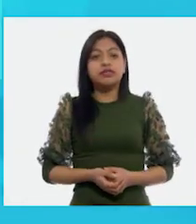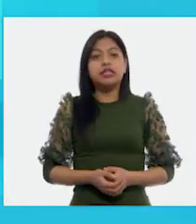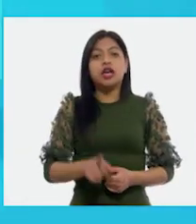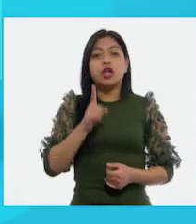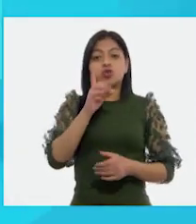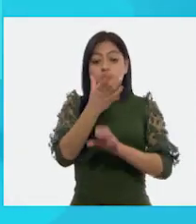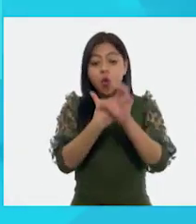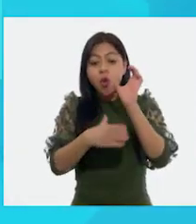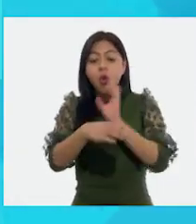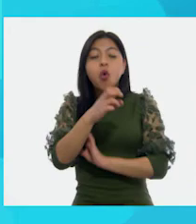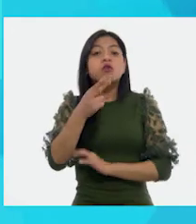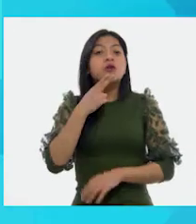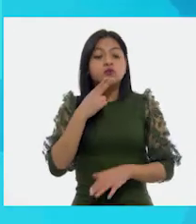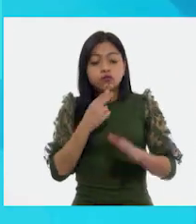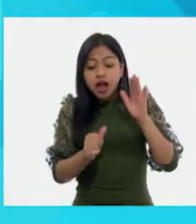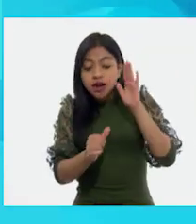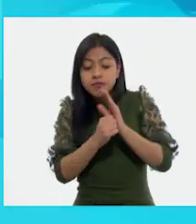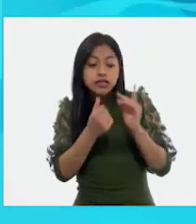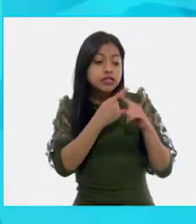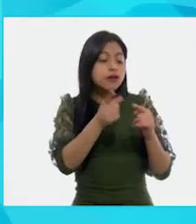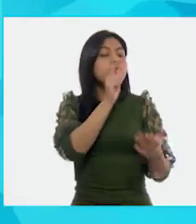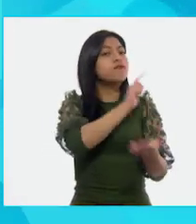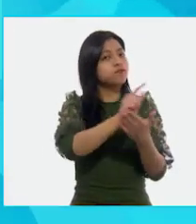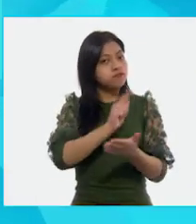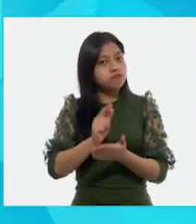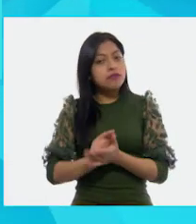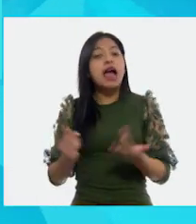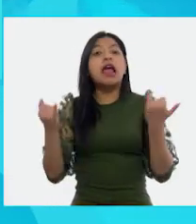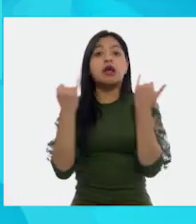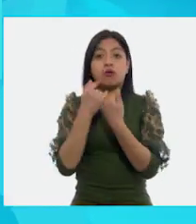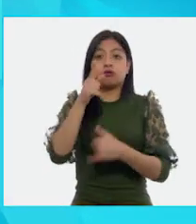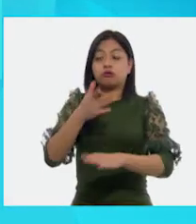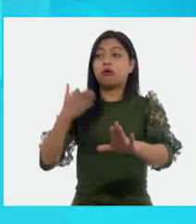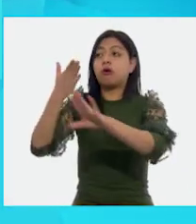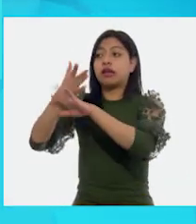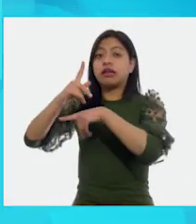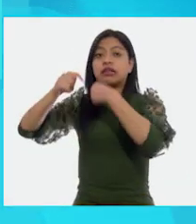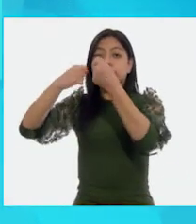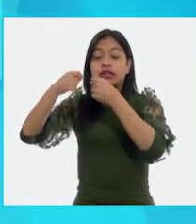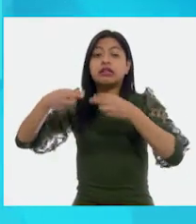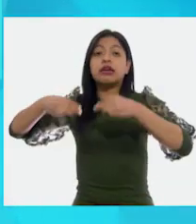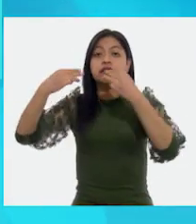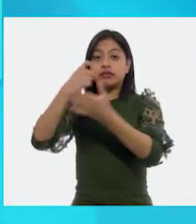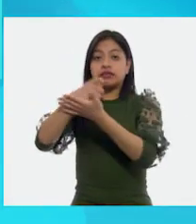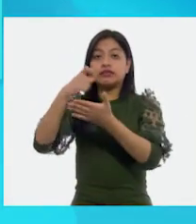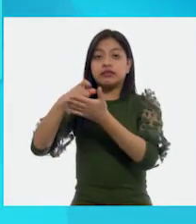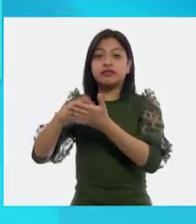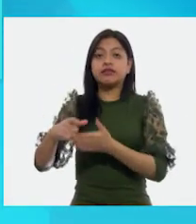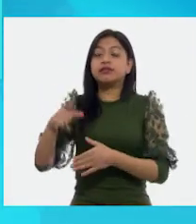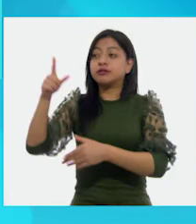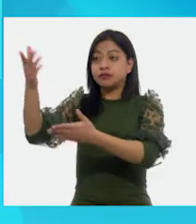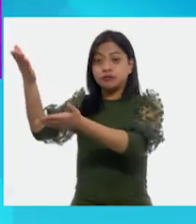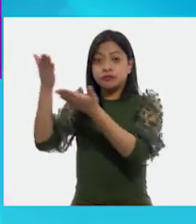Desinfecta las superficies y los objetos que más utilizas. También las cosas que compres en la tienda o el supermercado.